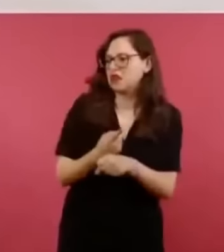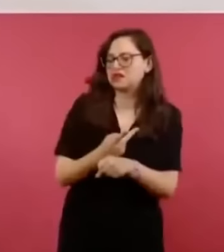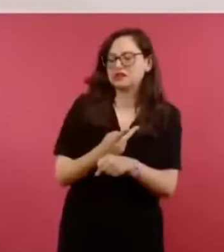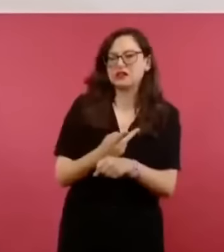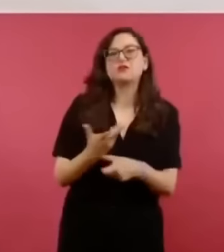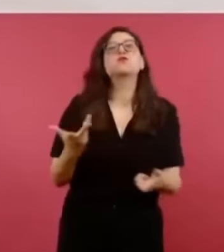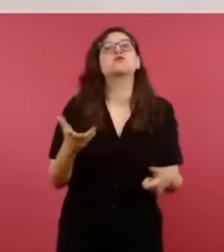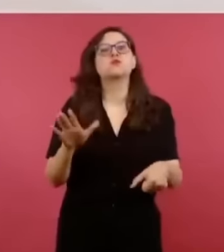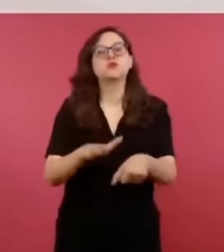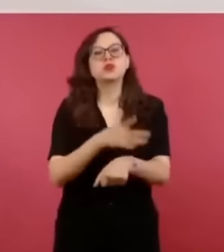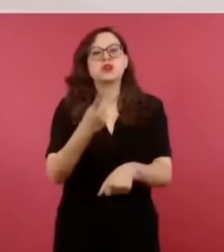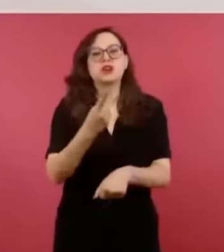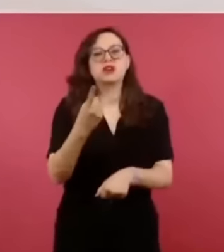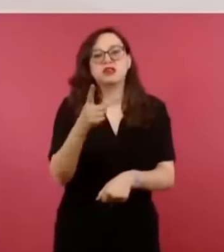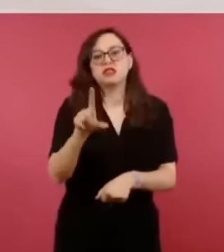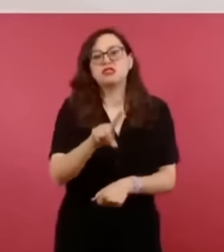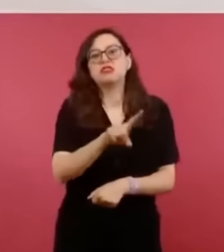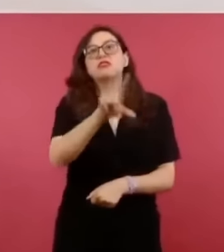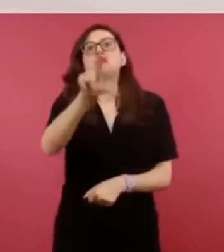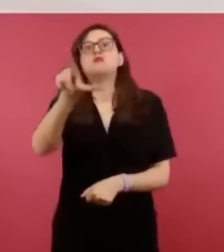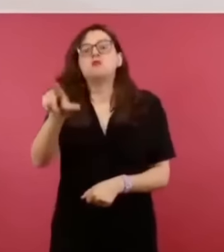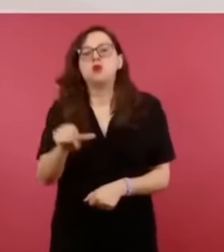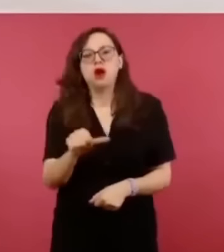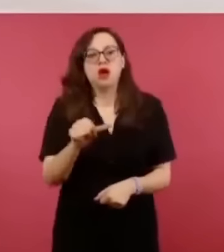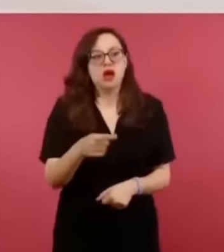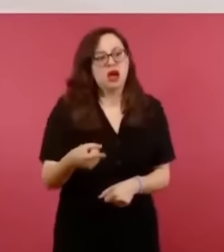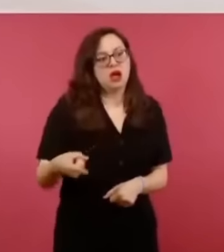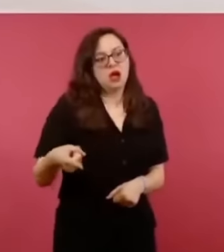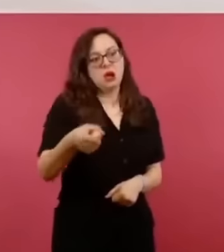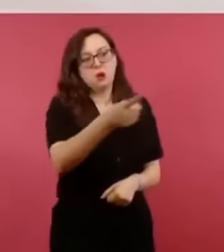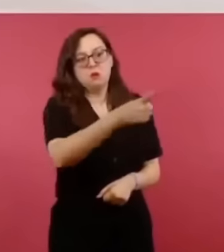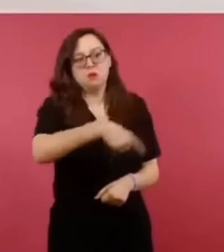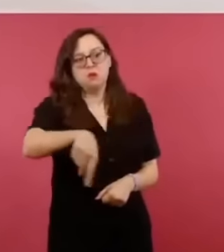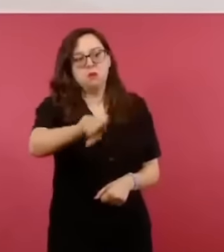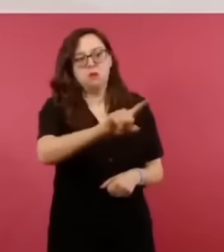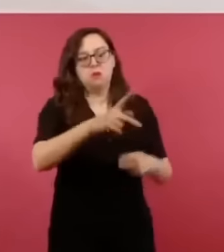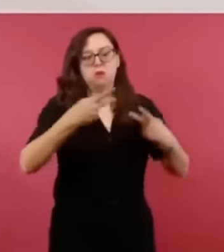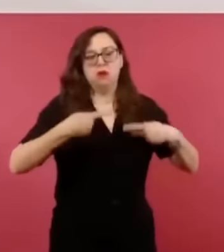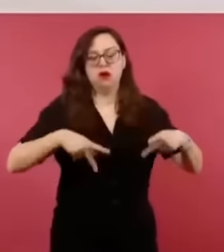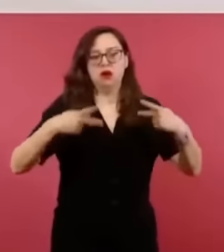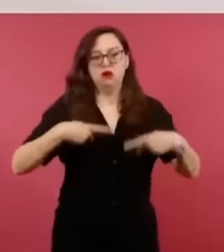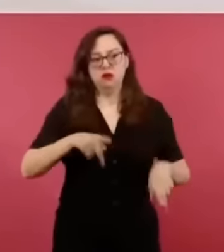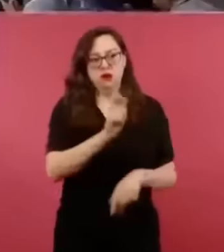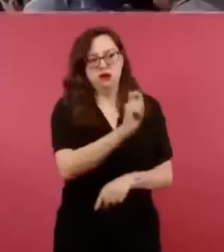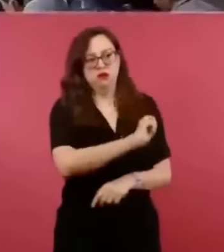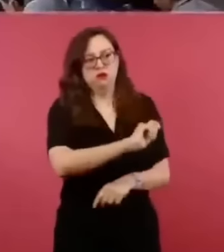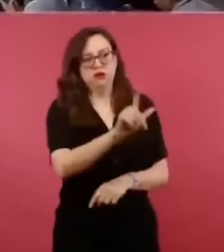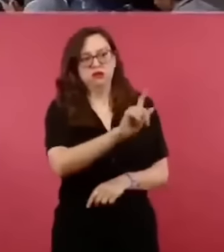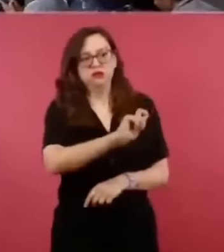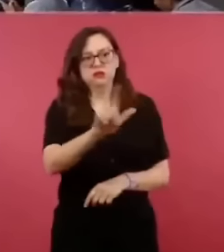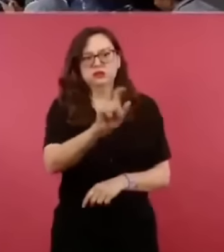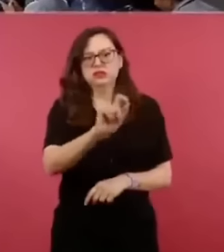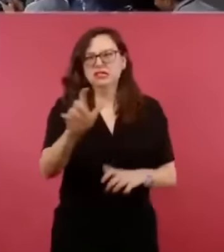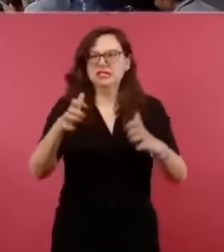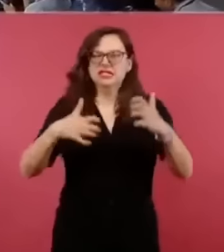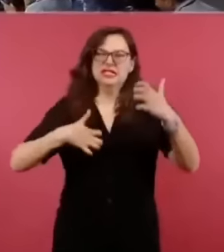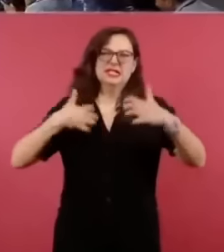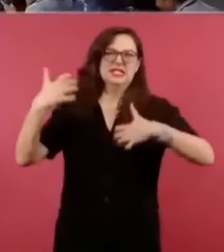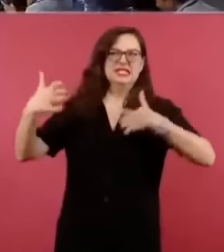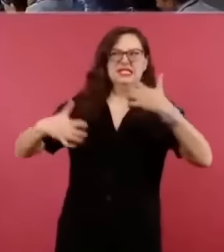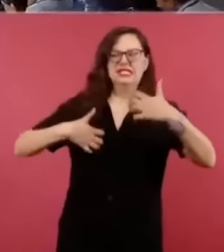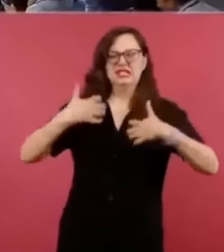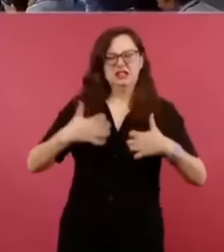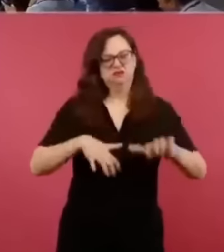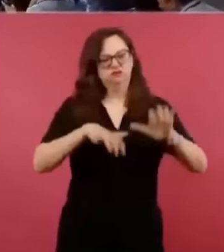que siempre también, dicho sea de paso, están en contra de nosotros,